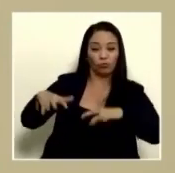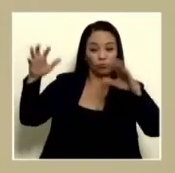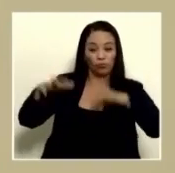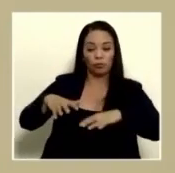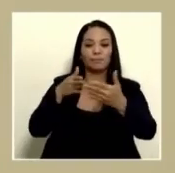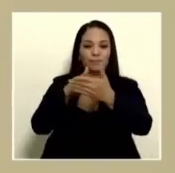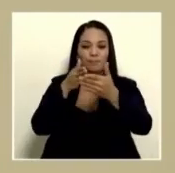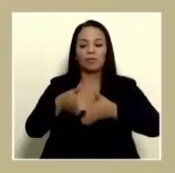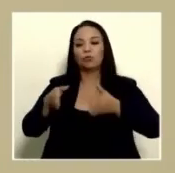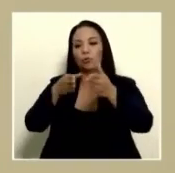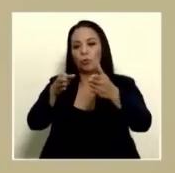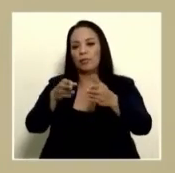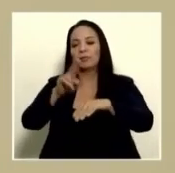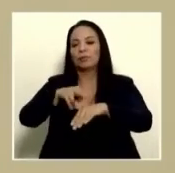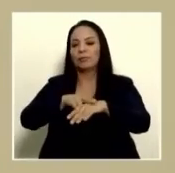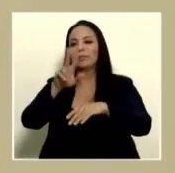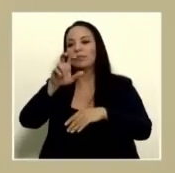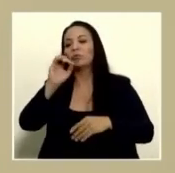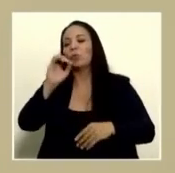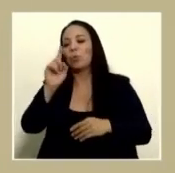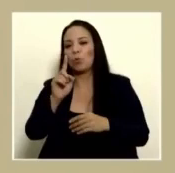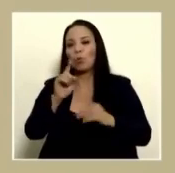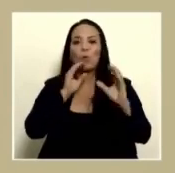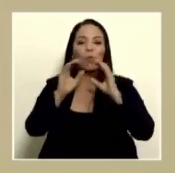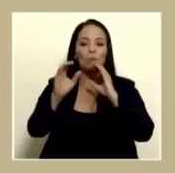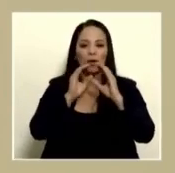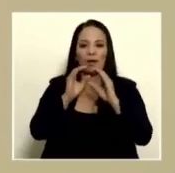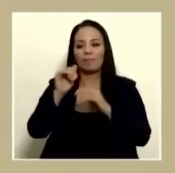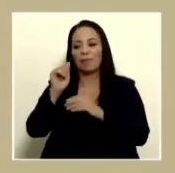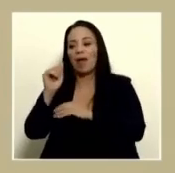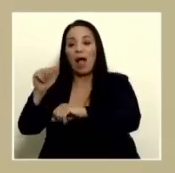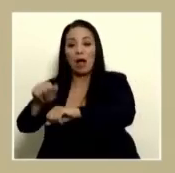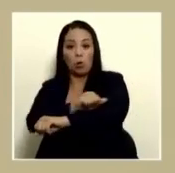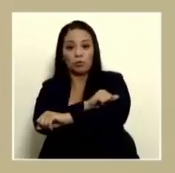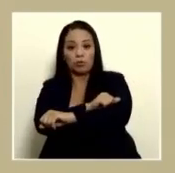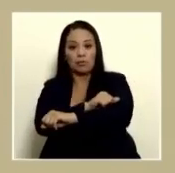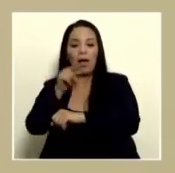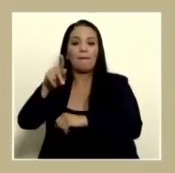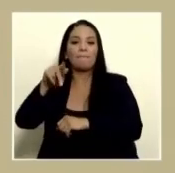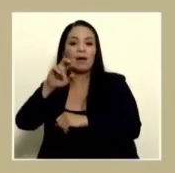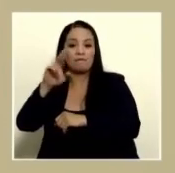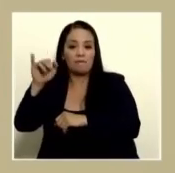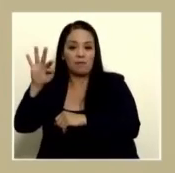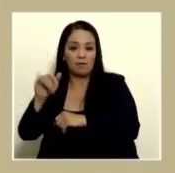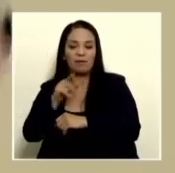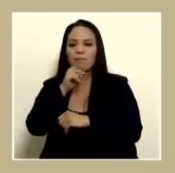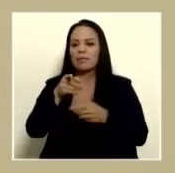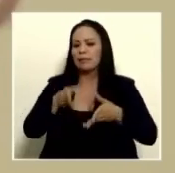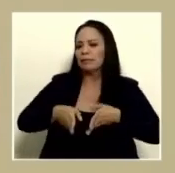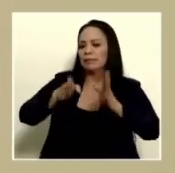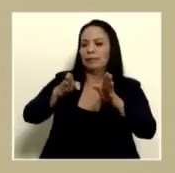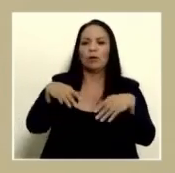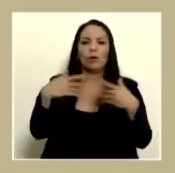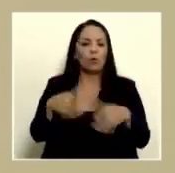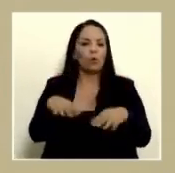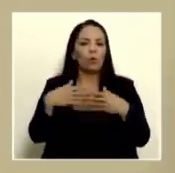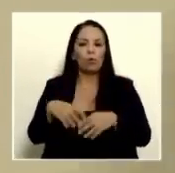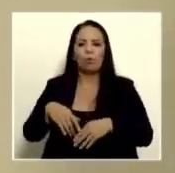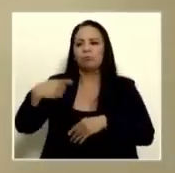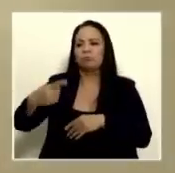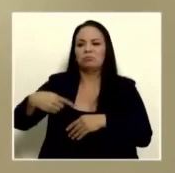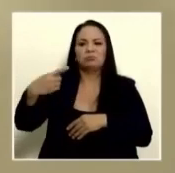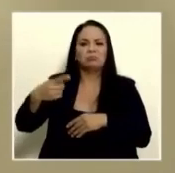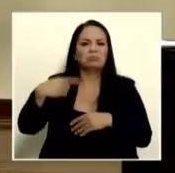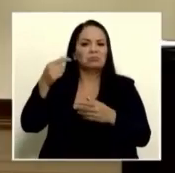daño a la ruta nacional 301 que comunica el cantón de acosta en parrita esta ruta ha sido un trampolín político durante